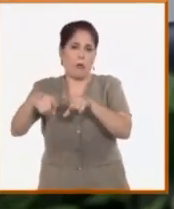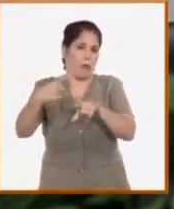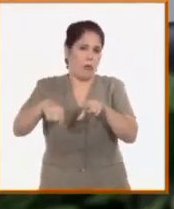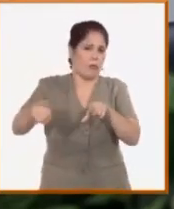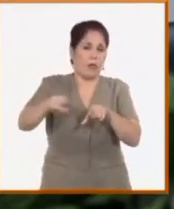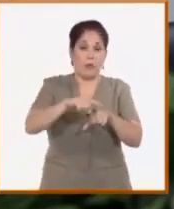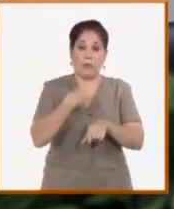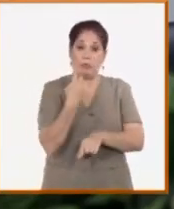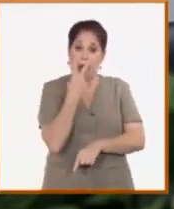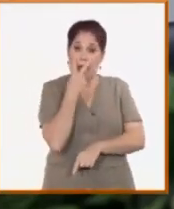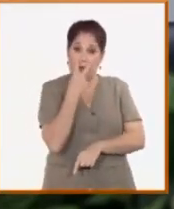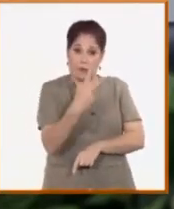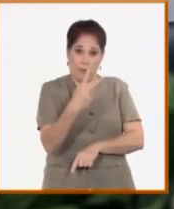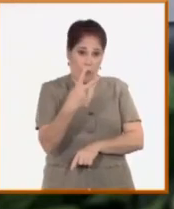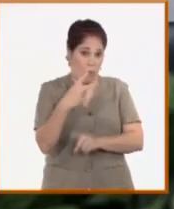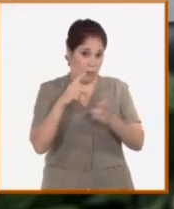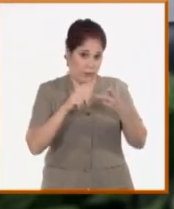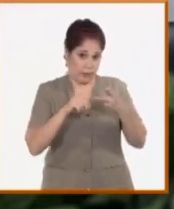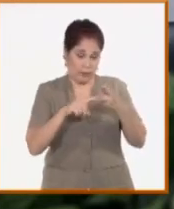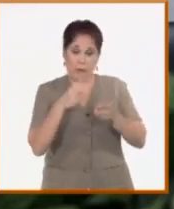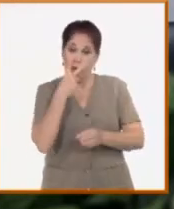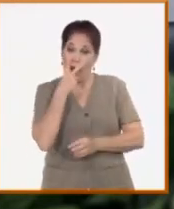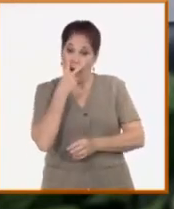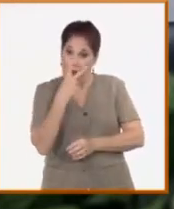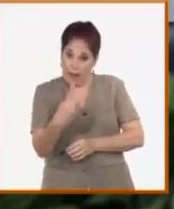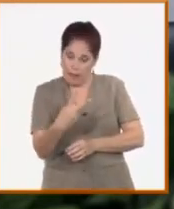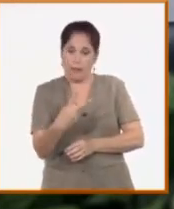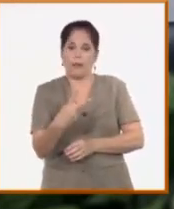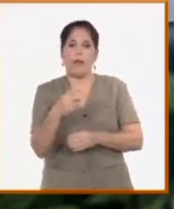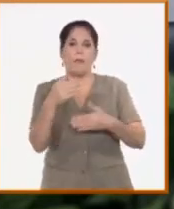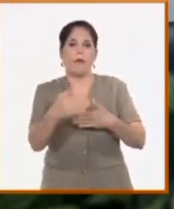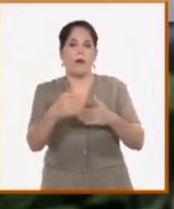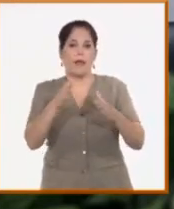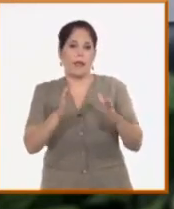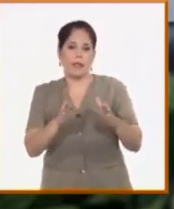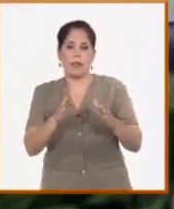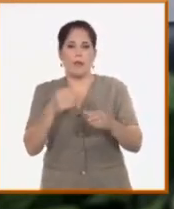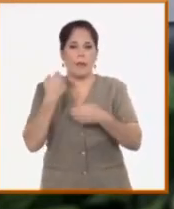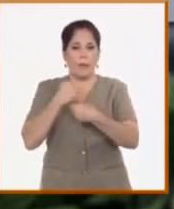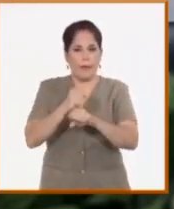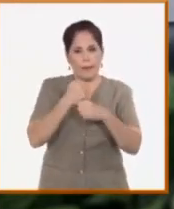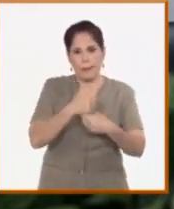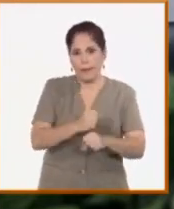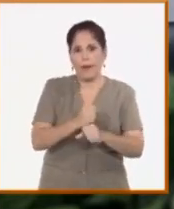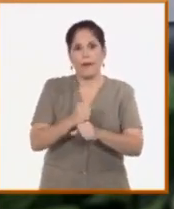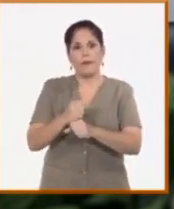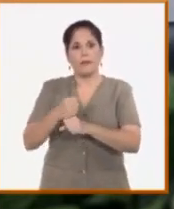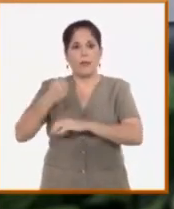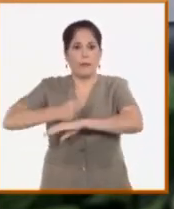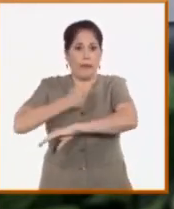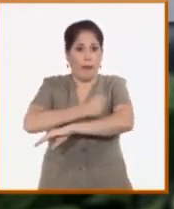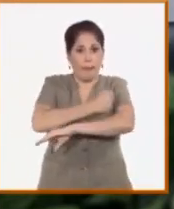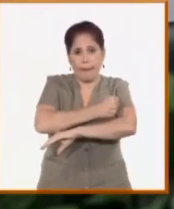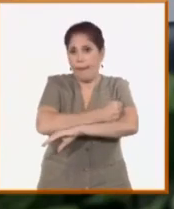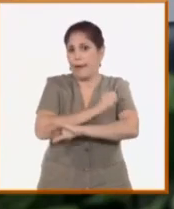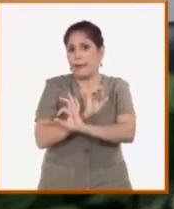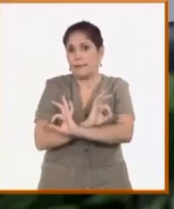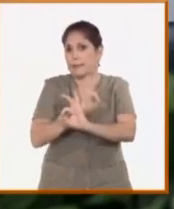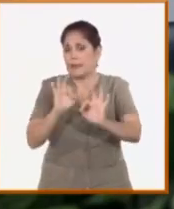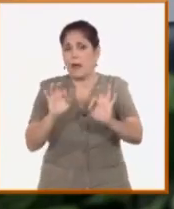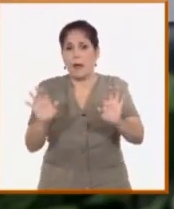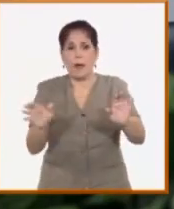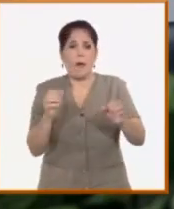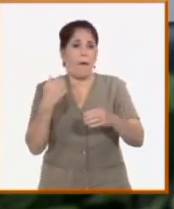Atendemos en este caso los equipos de comunales, los equipos de la capital especializados de